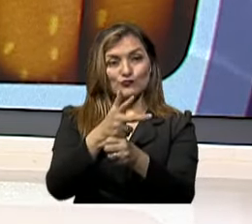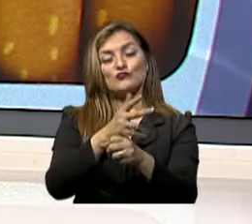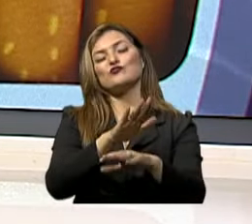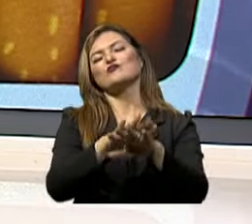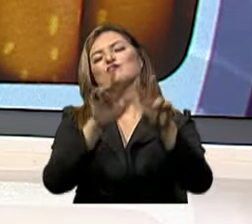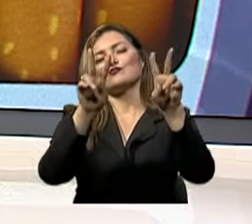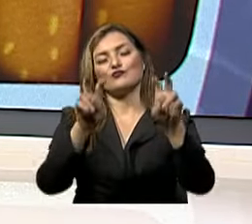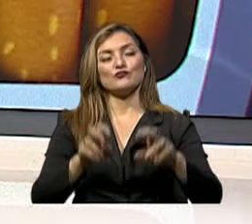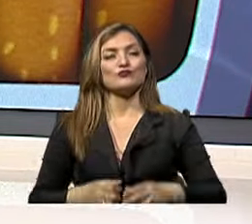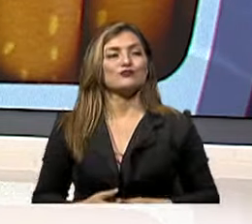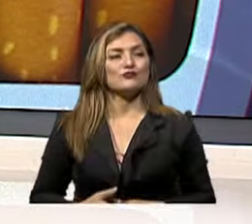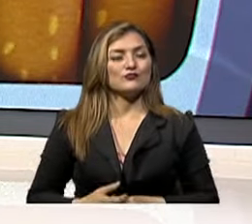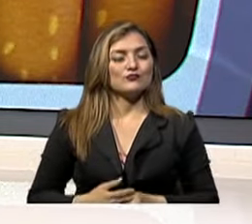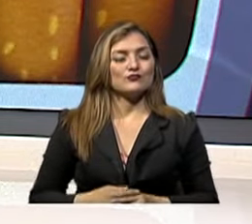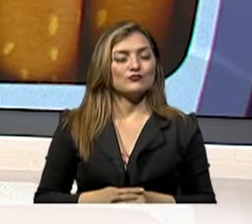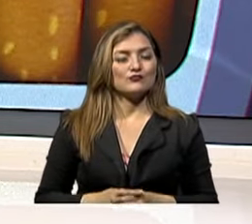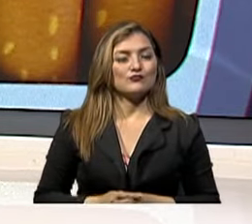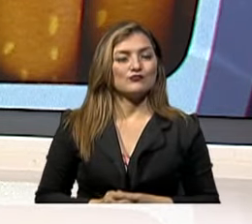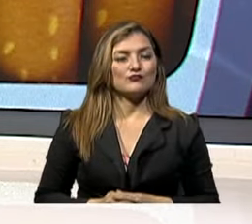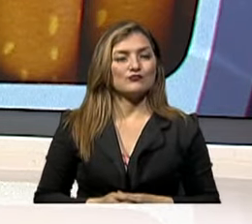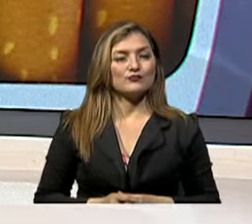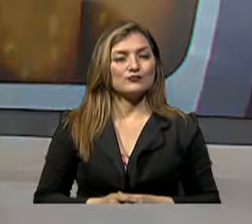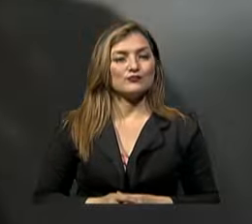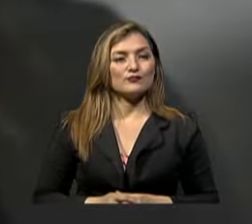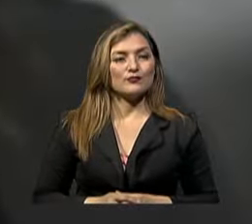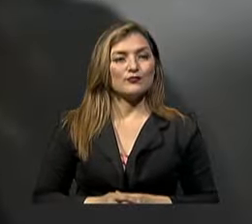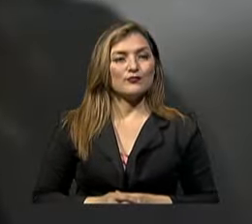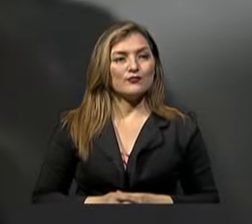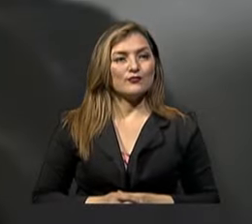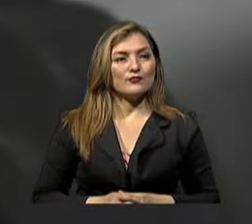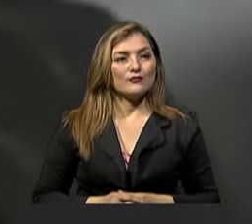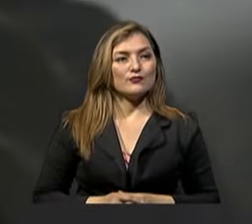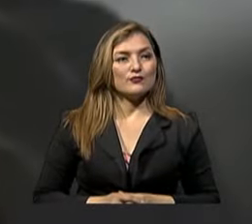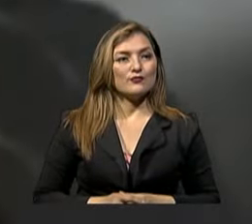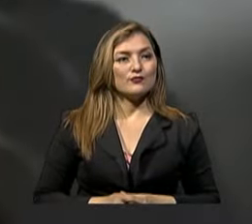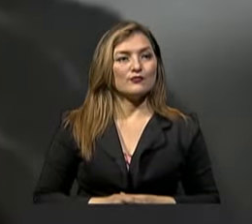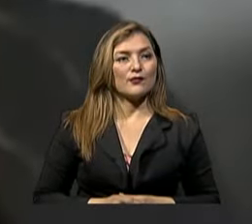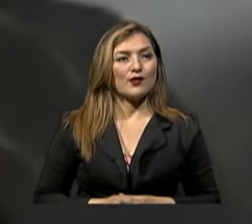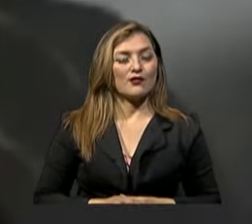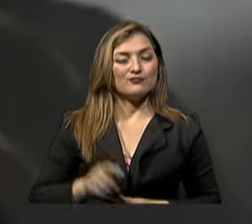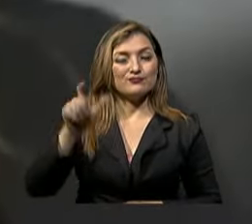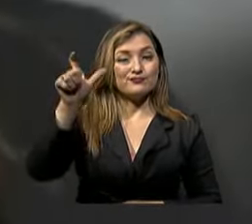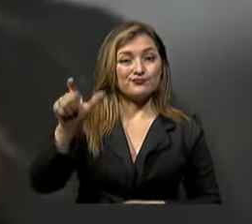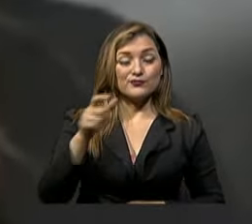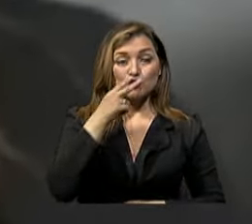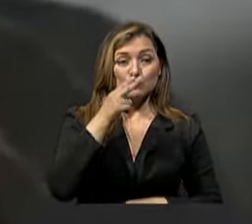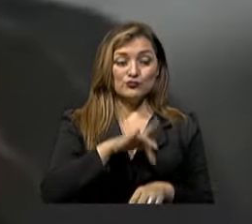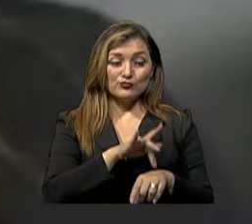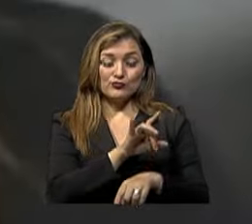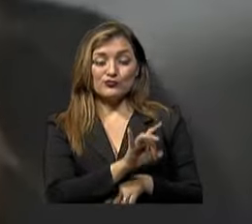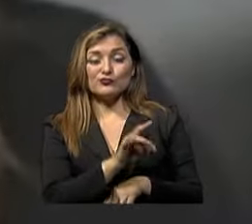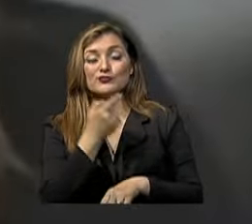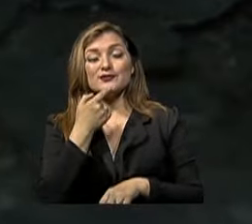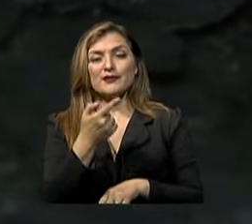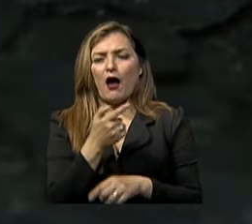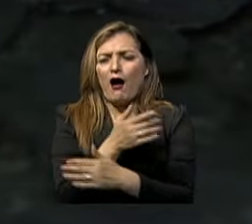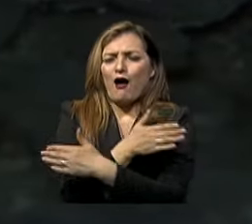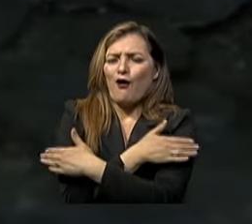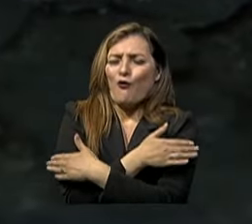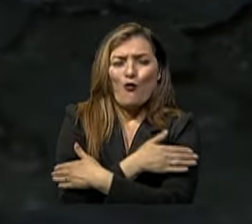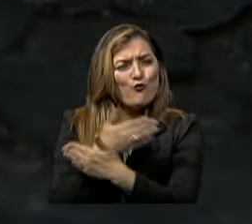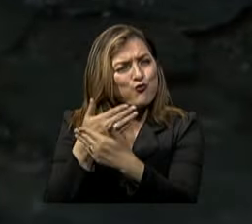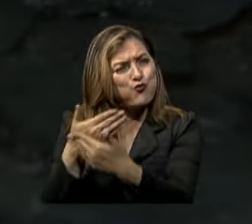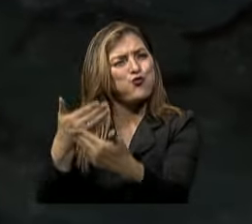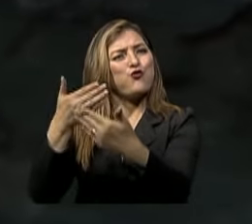relación a los hábitos de los fumadores Lo primero a decir a la persona que está dejando de fumar es felicitarla El